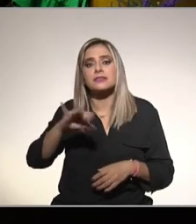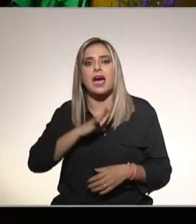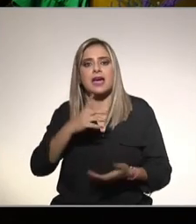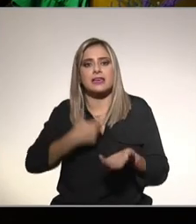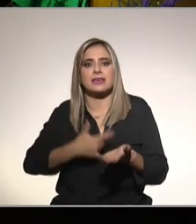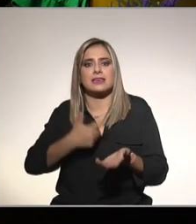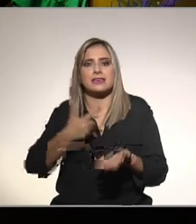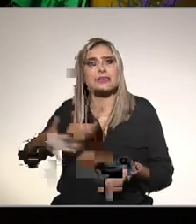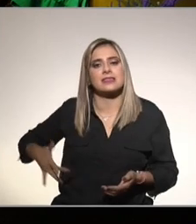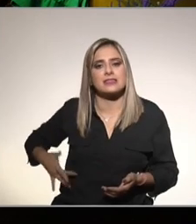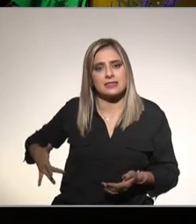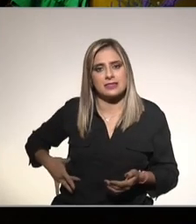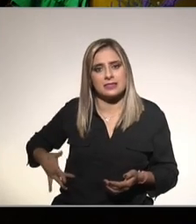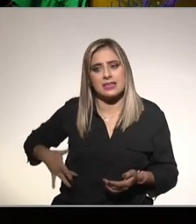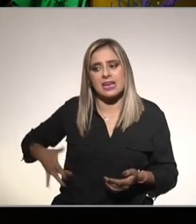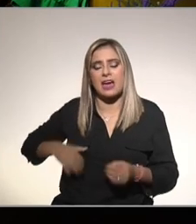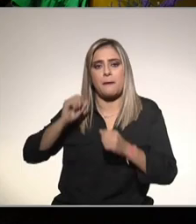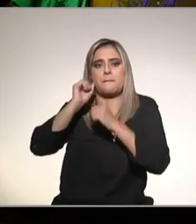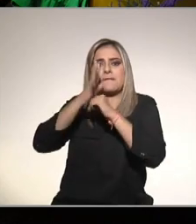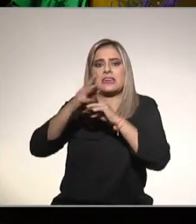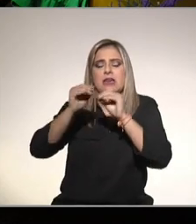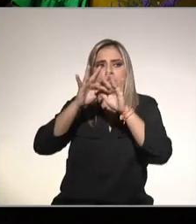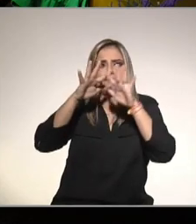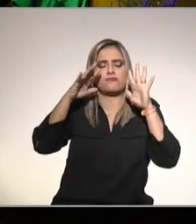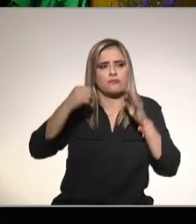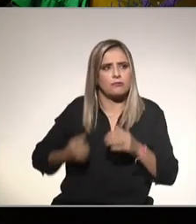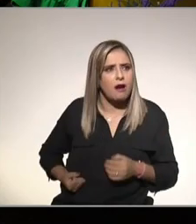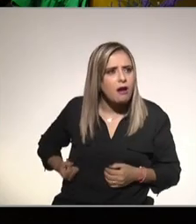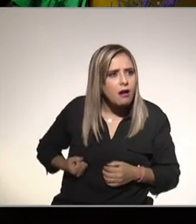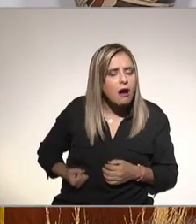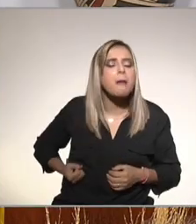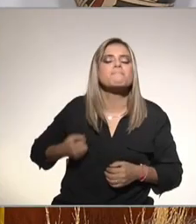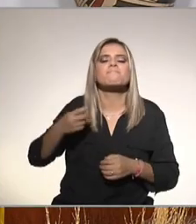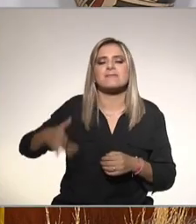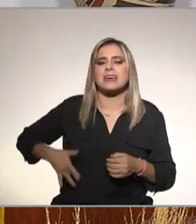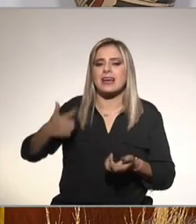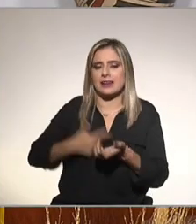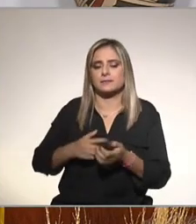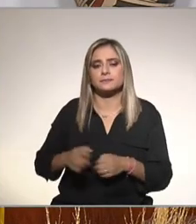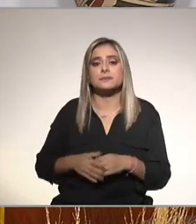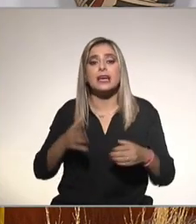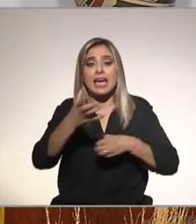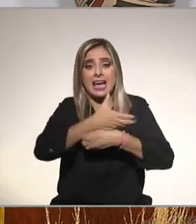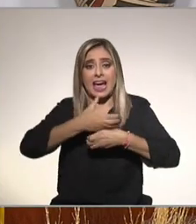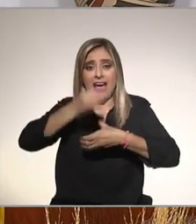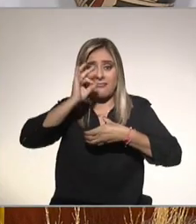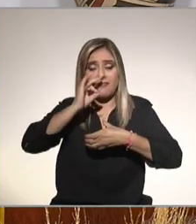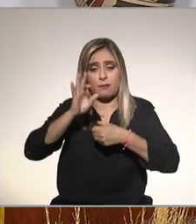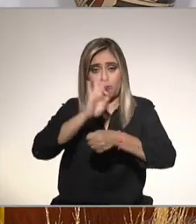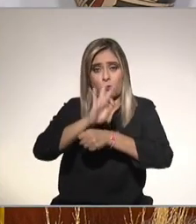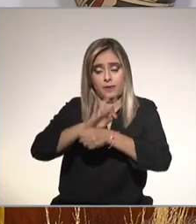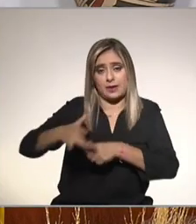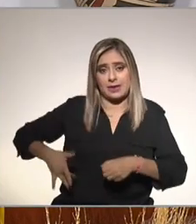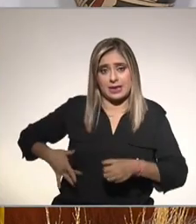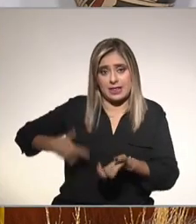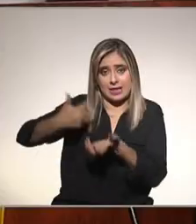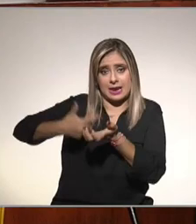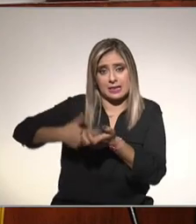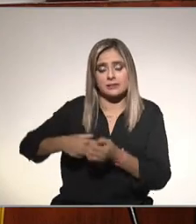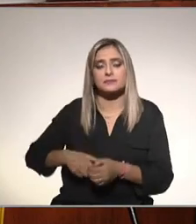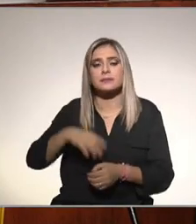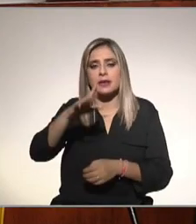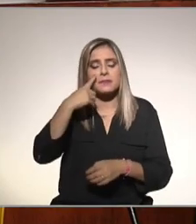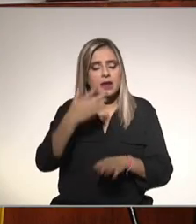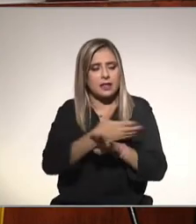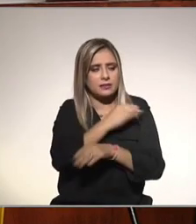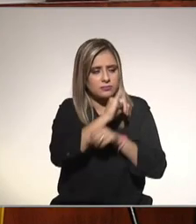hígado graso cuando el hígado brilla ok ¿el café protege contra el hígado graso? hay algunos estudios interesantes